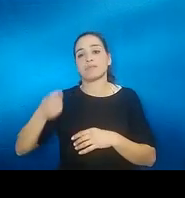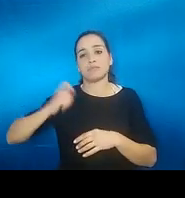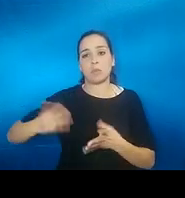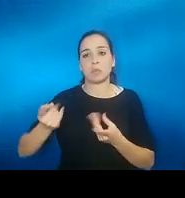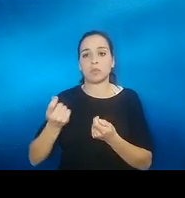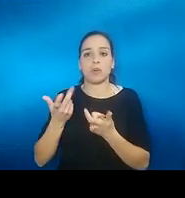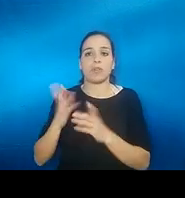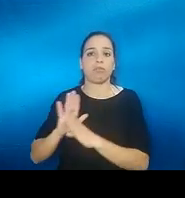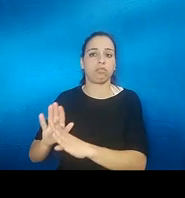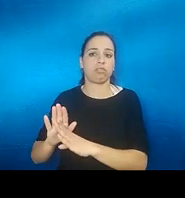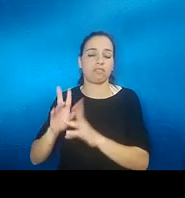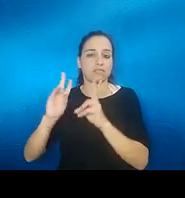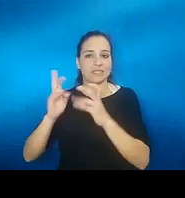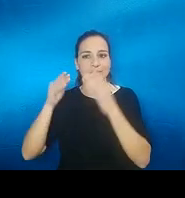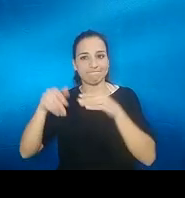gustaría también un poco cambiar